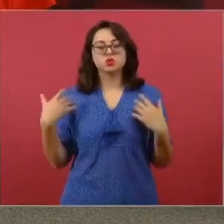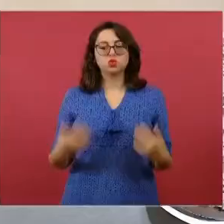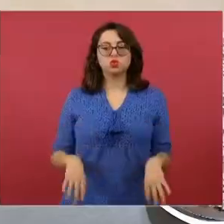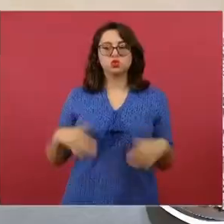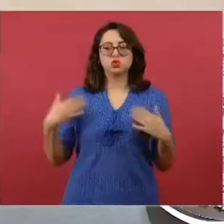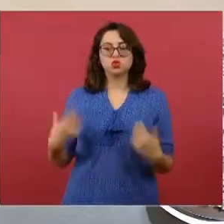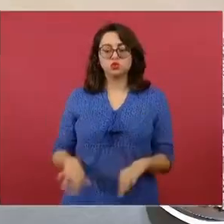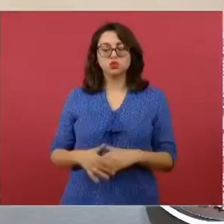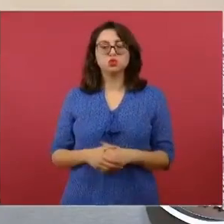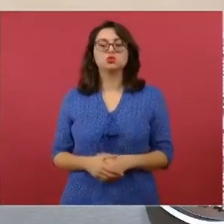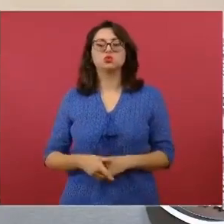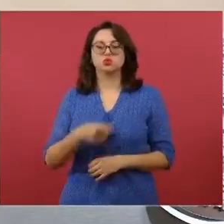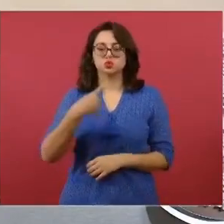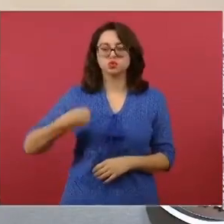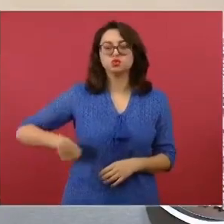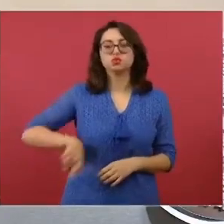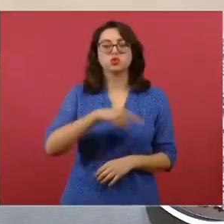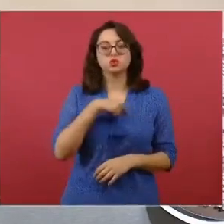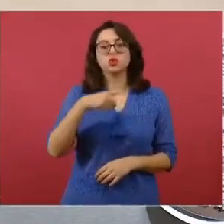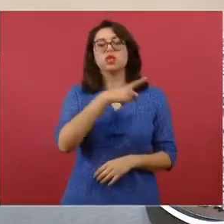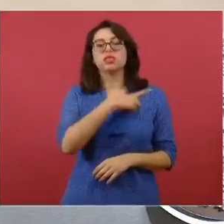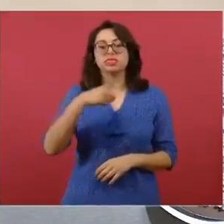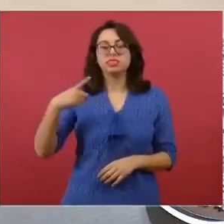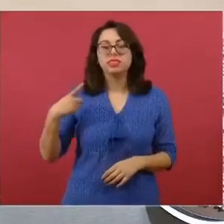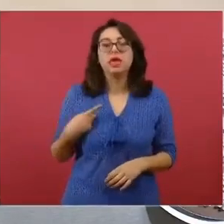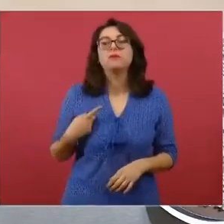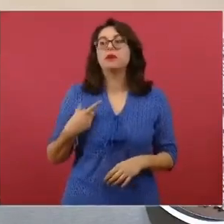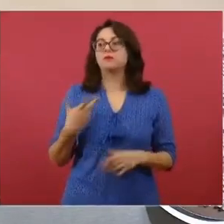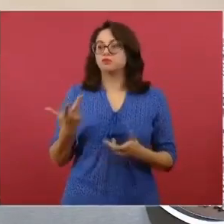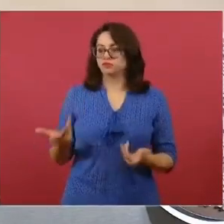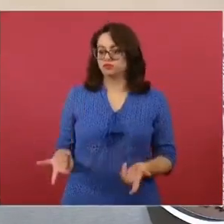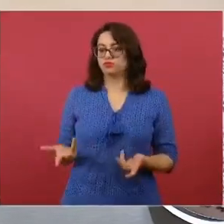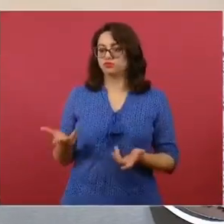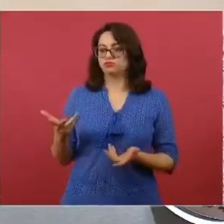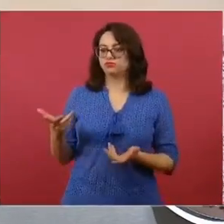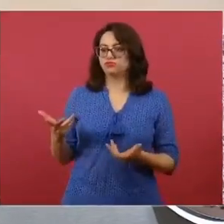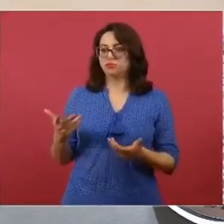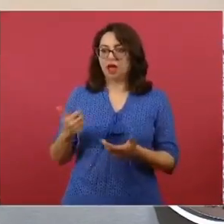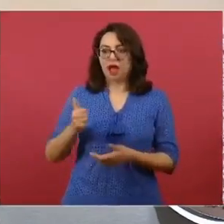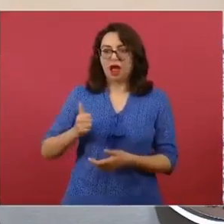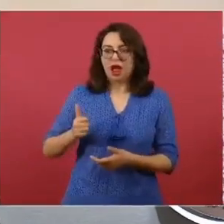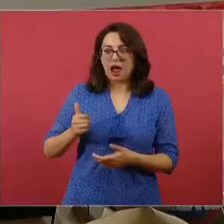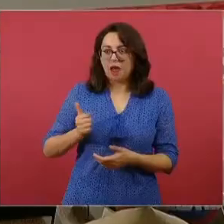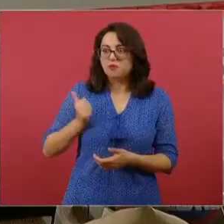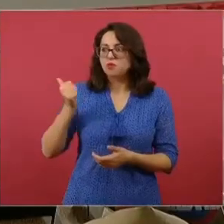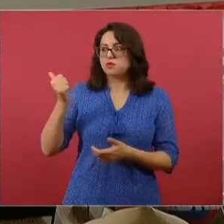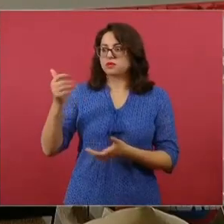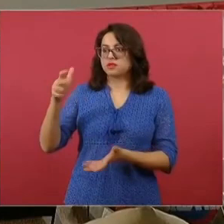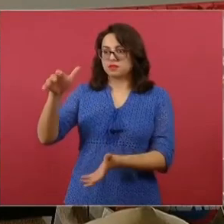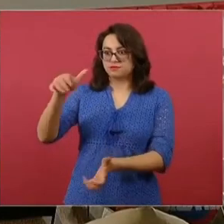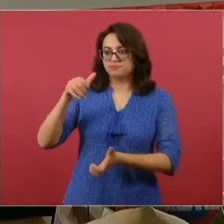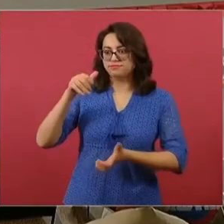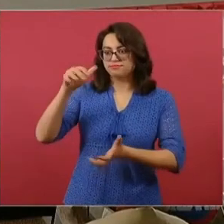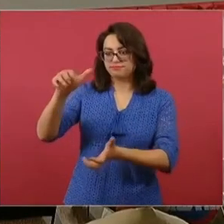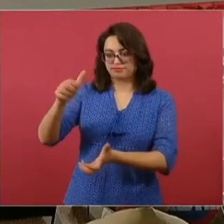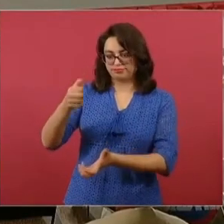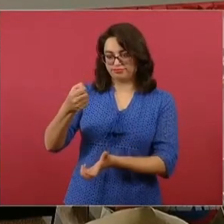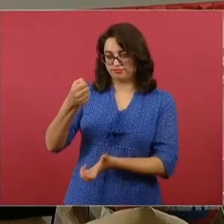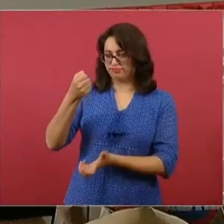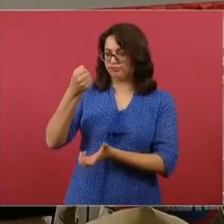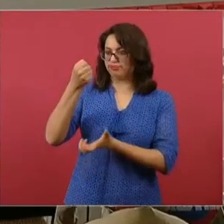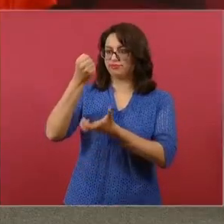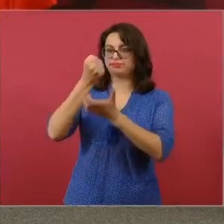vez nuestra obligación, repito, es que la prosperidad que se genere se disperse para toda nuestra geografía y